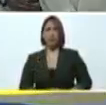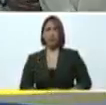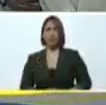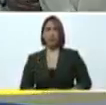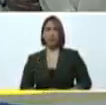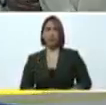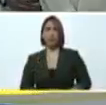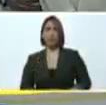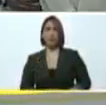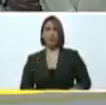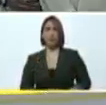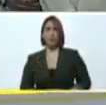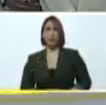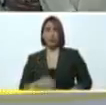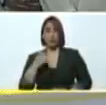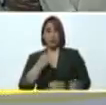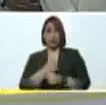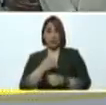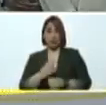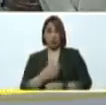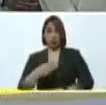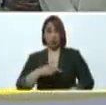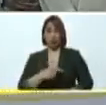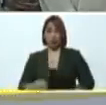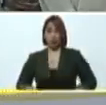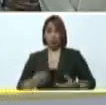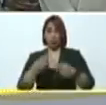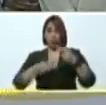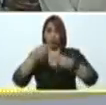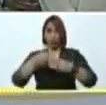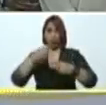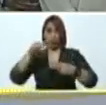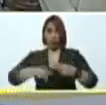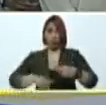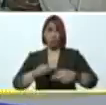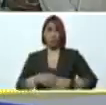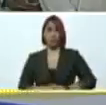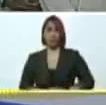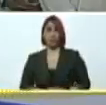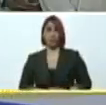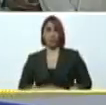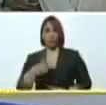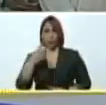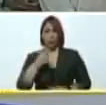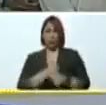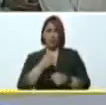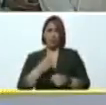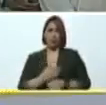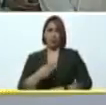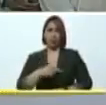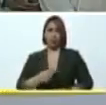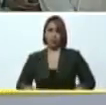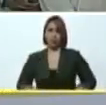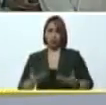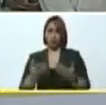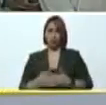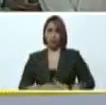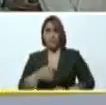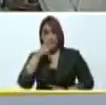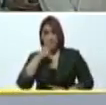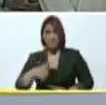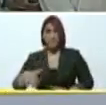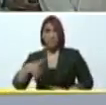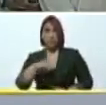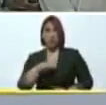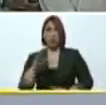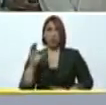desde esta obra que hoy entregamos desde esa obra que hoy entregamos dos obras que estamos entregando al pueblo de